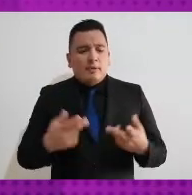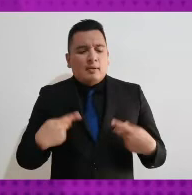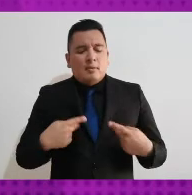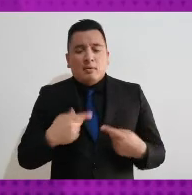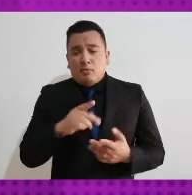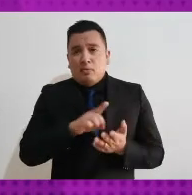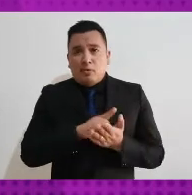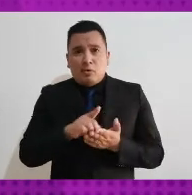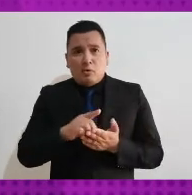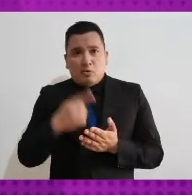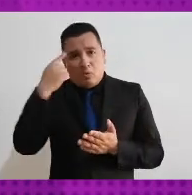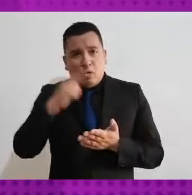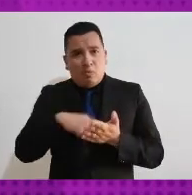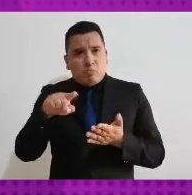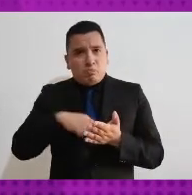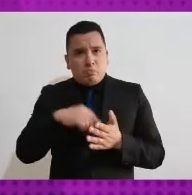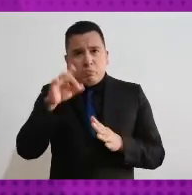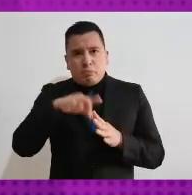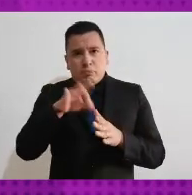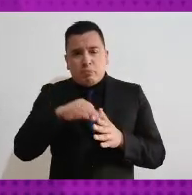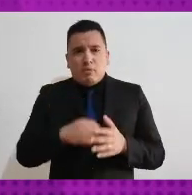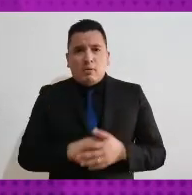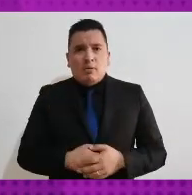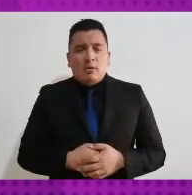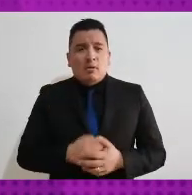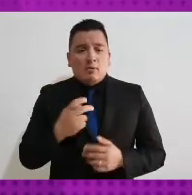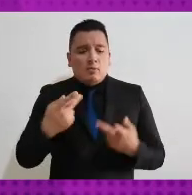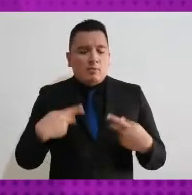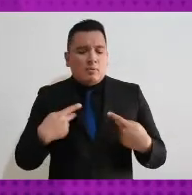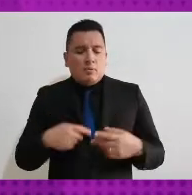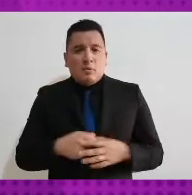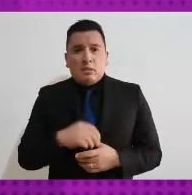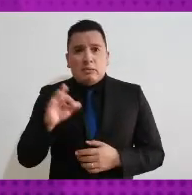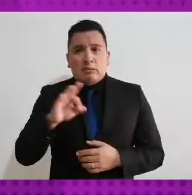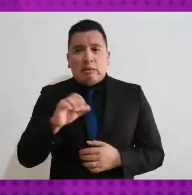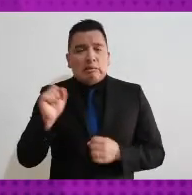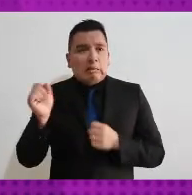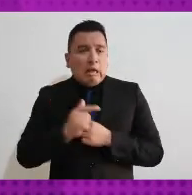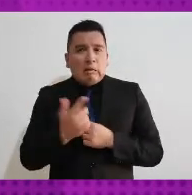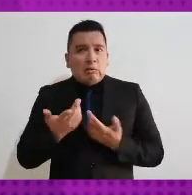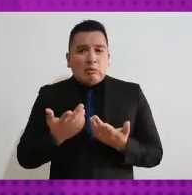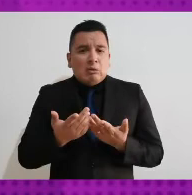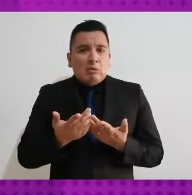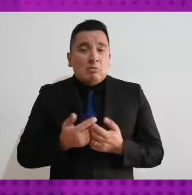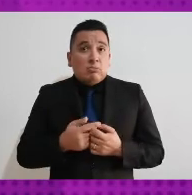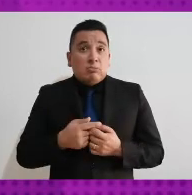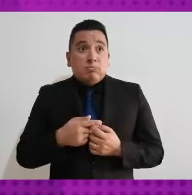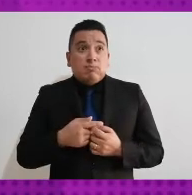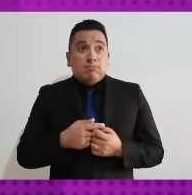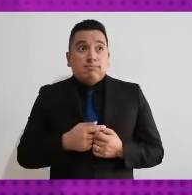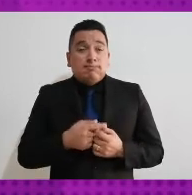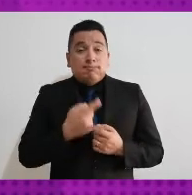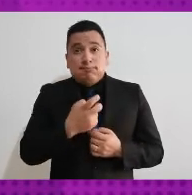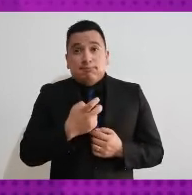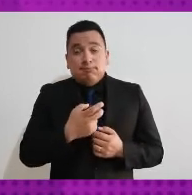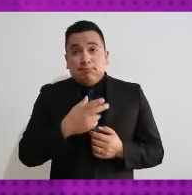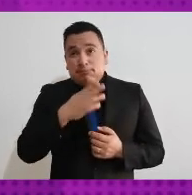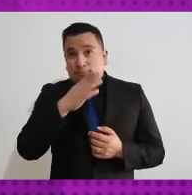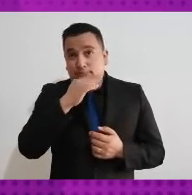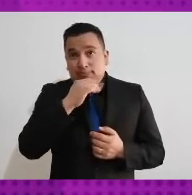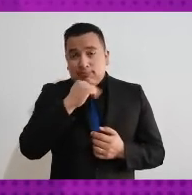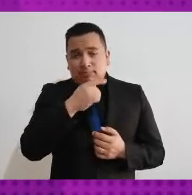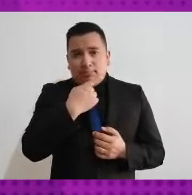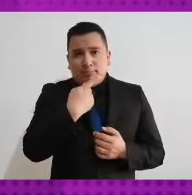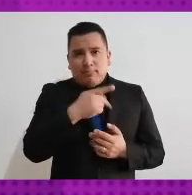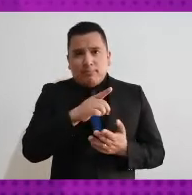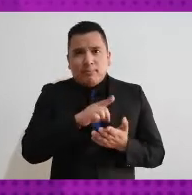ejercer su derecho a votar son personas que por una imposibilidad física no han podido